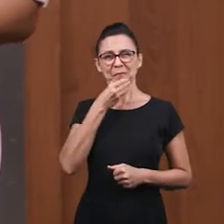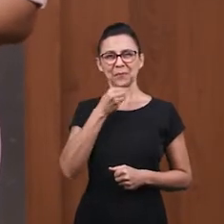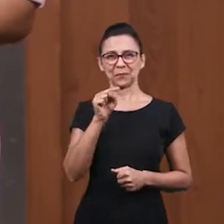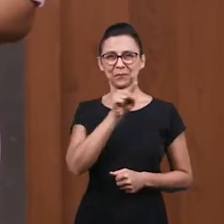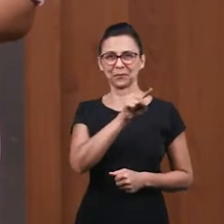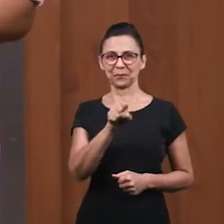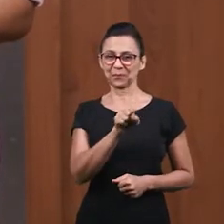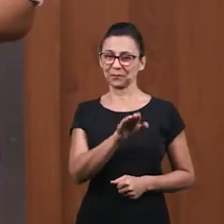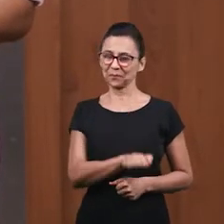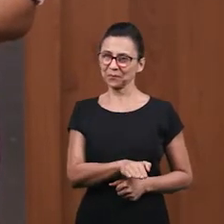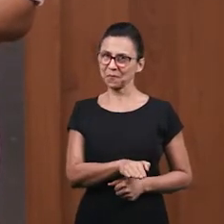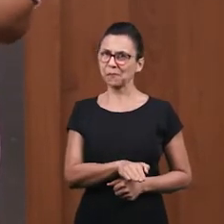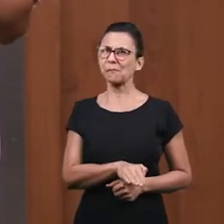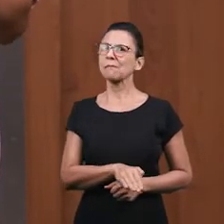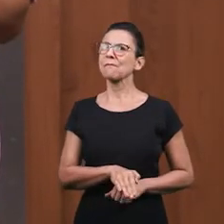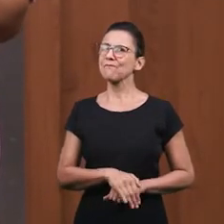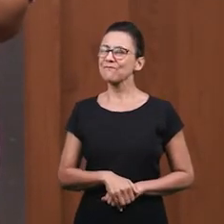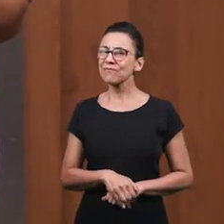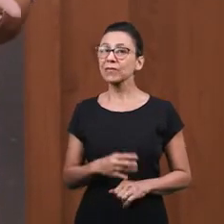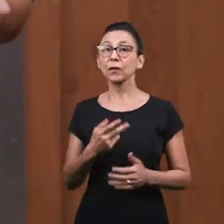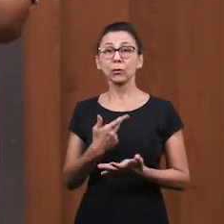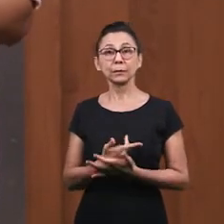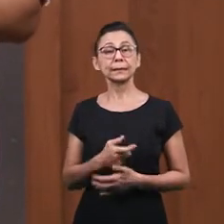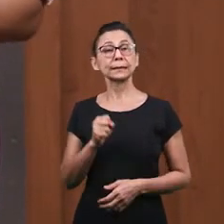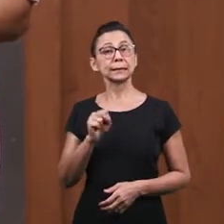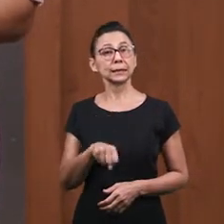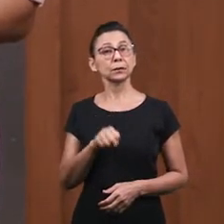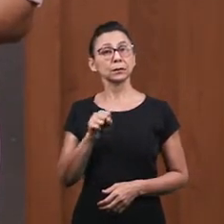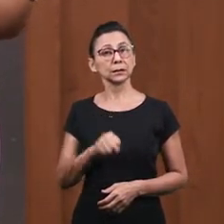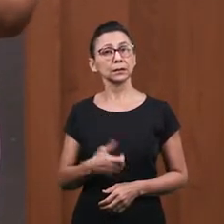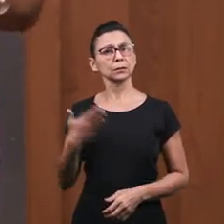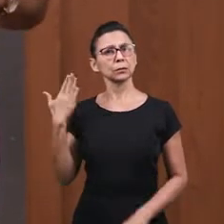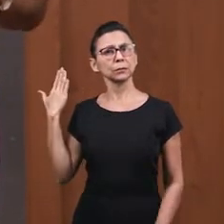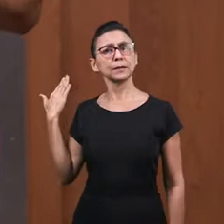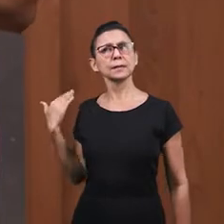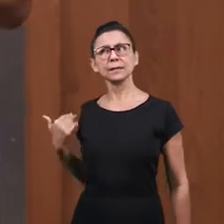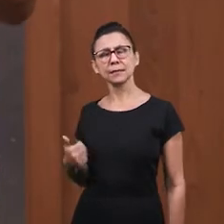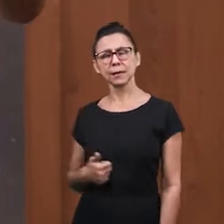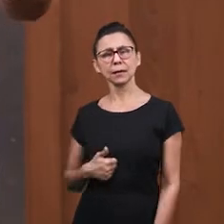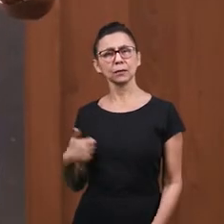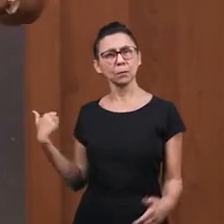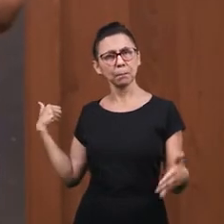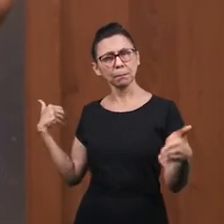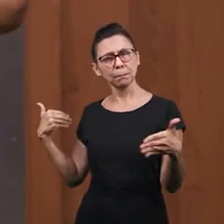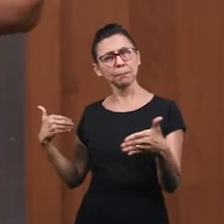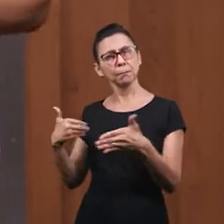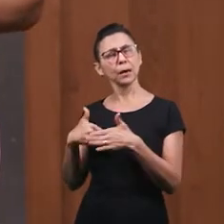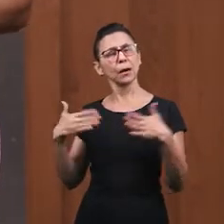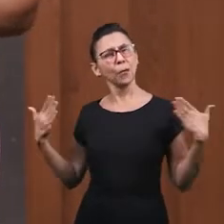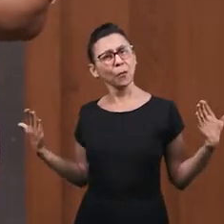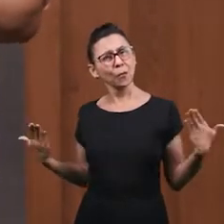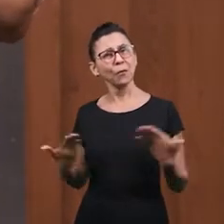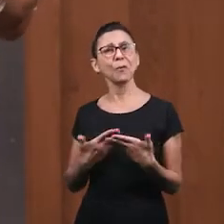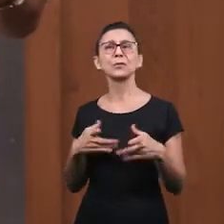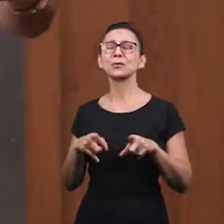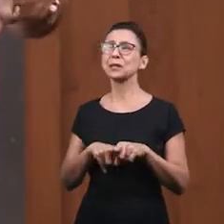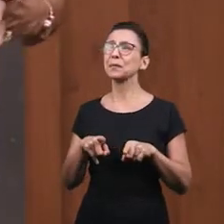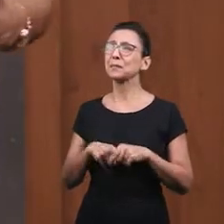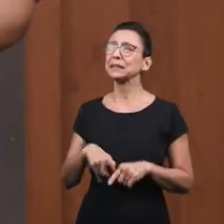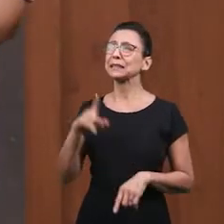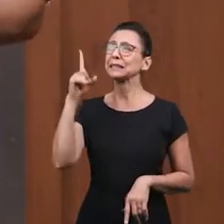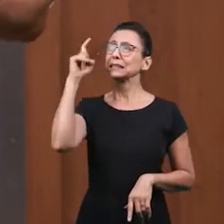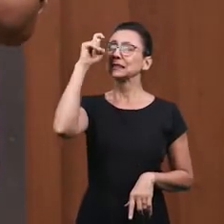Queridos Queridos El Señor Tiene una enseñanza Maravillosa A partir de esta Experiencia De saqueo Así como pasó Con saqueo